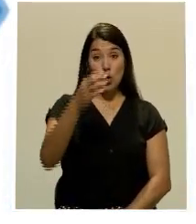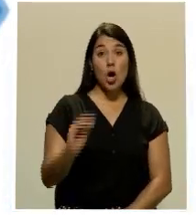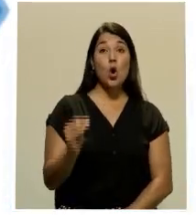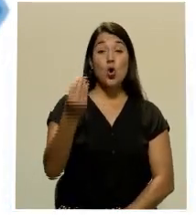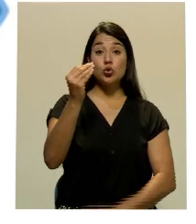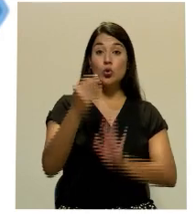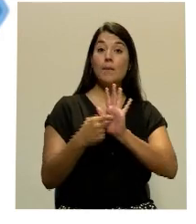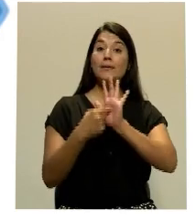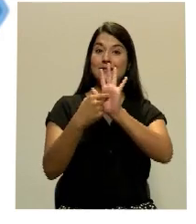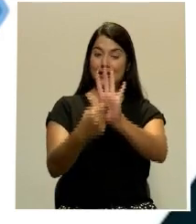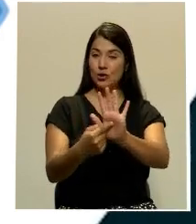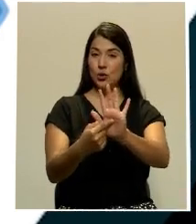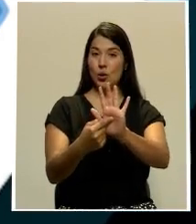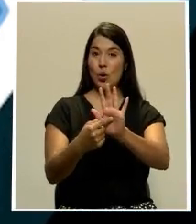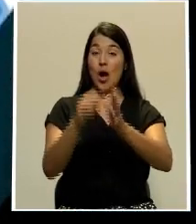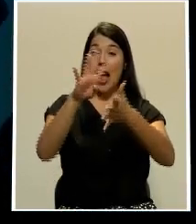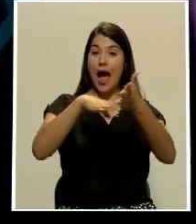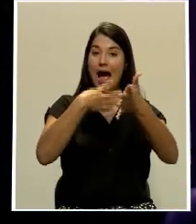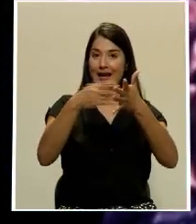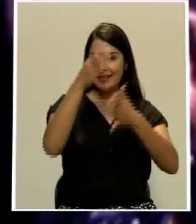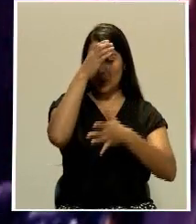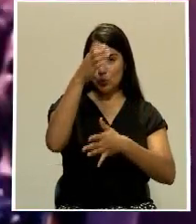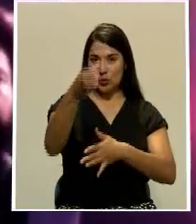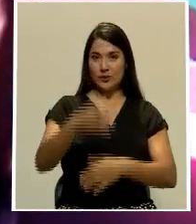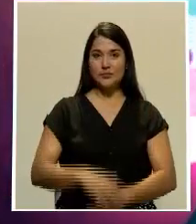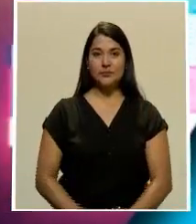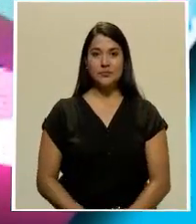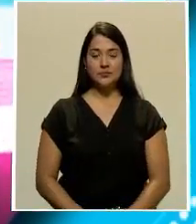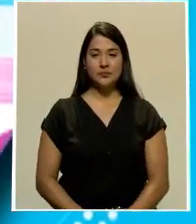y Juventud presentó Agenda Cultural